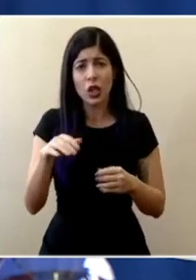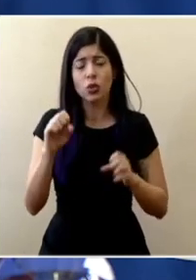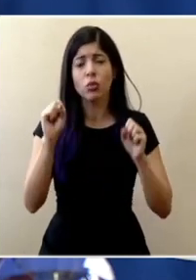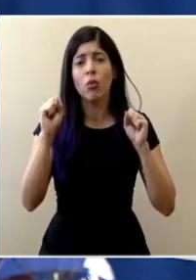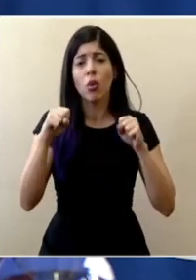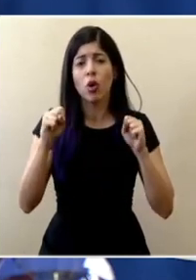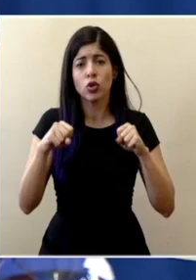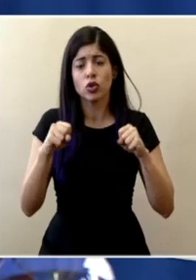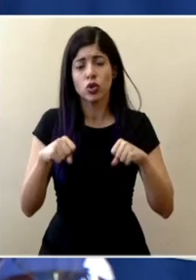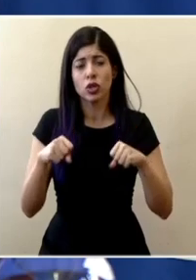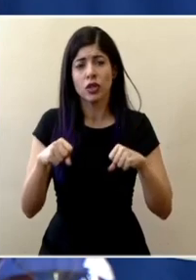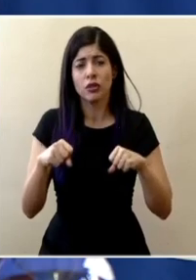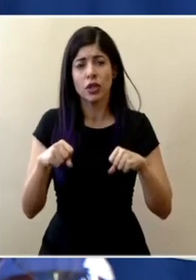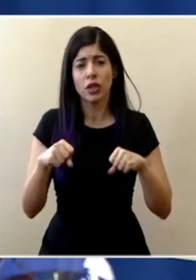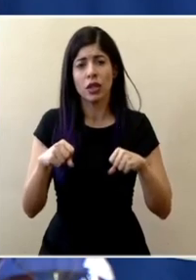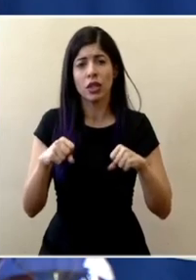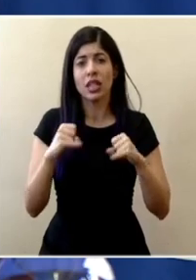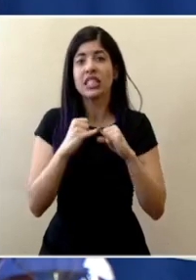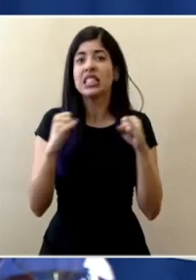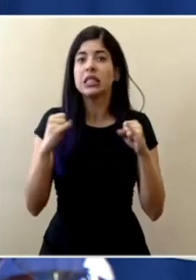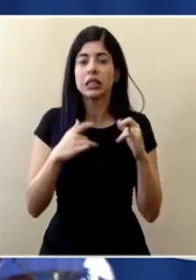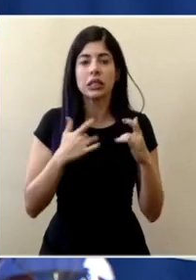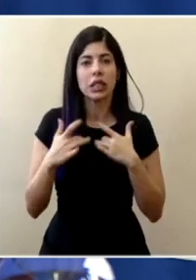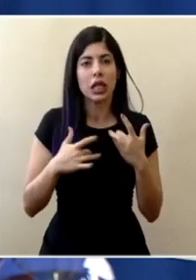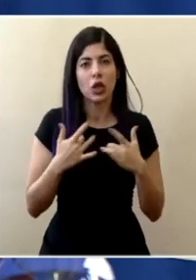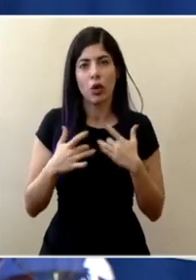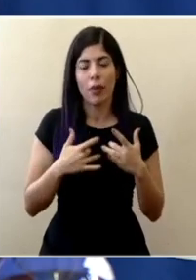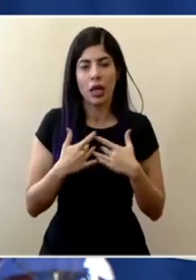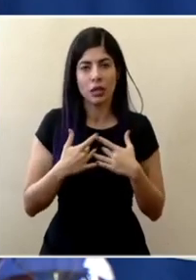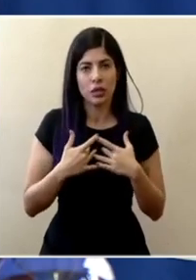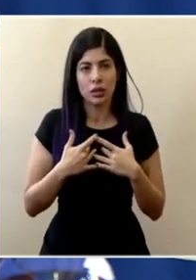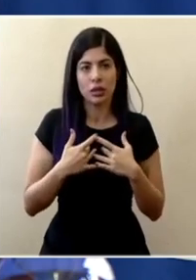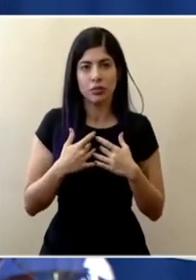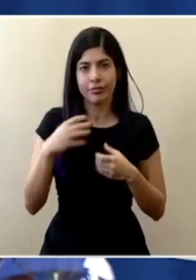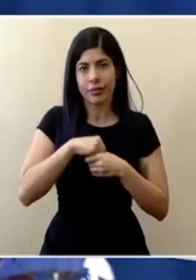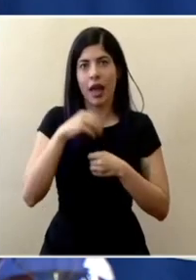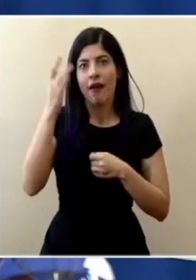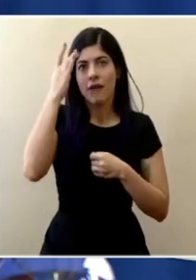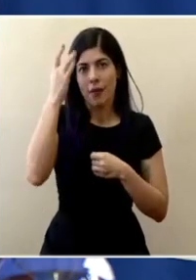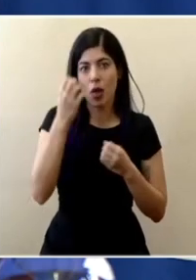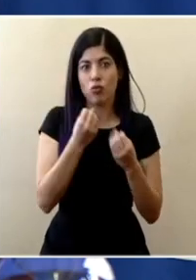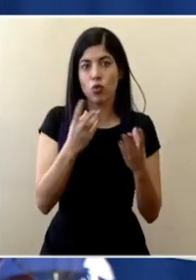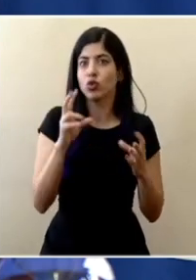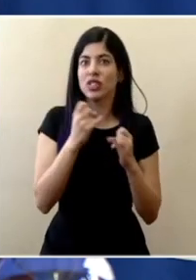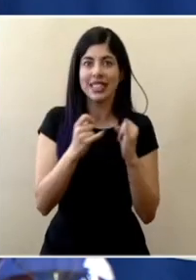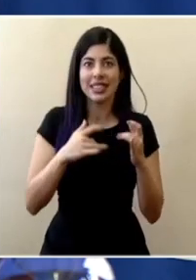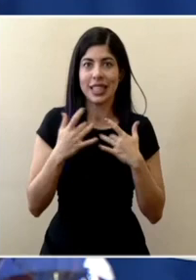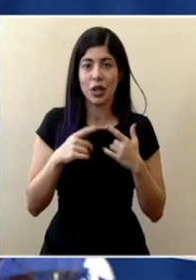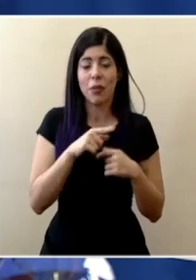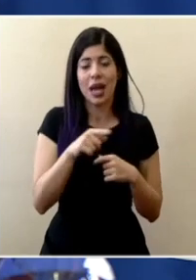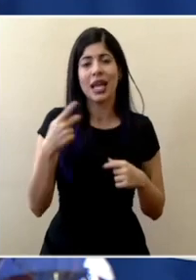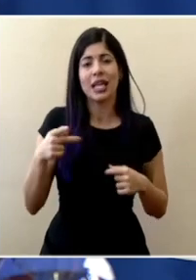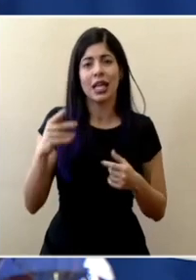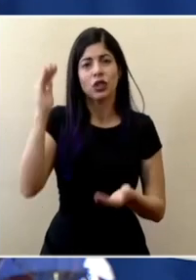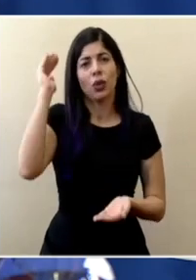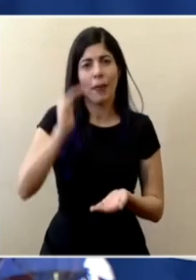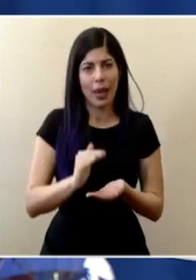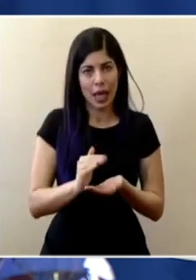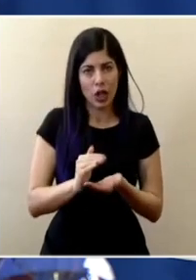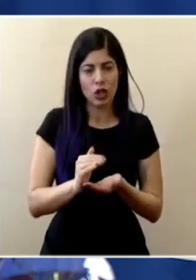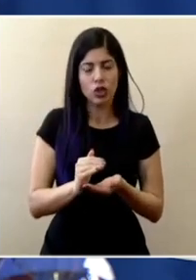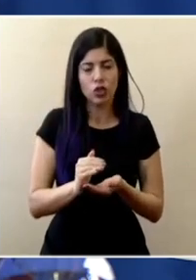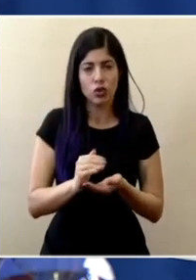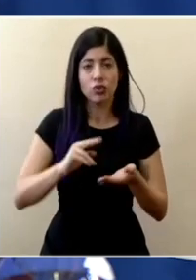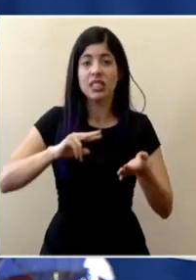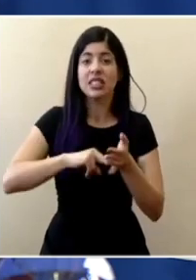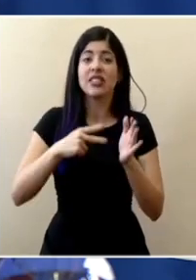un concursal de forma sin síntomas con la enfermedad pero en realidad es el grupo de menos riesgo en general hablamos